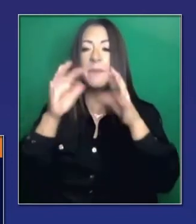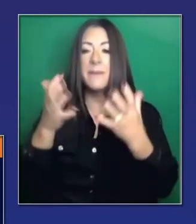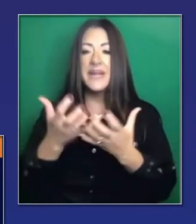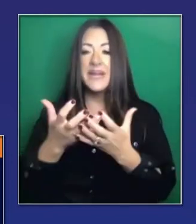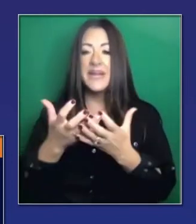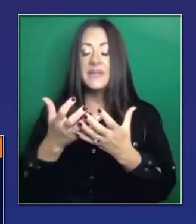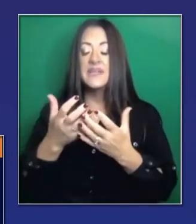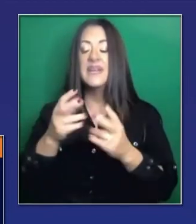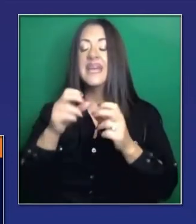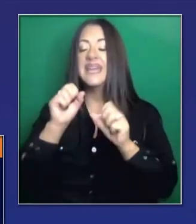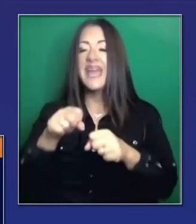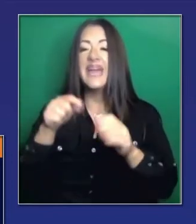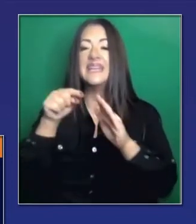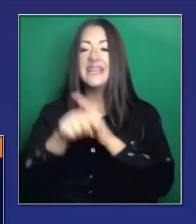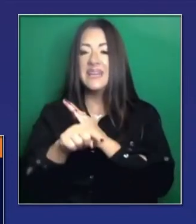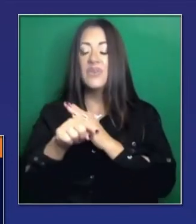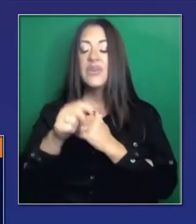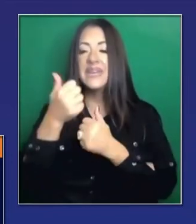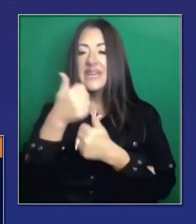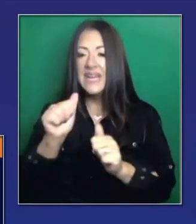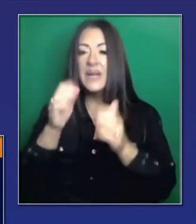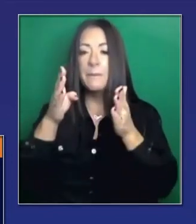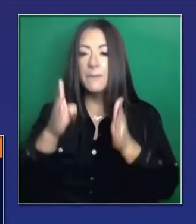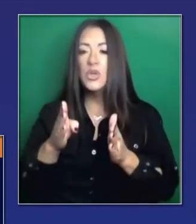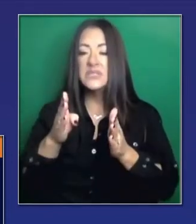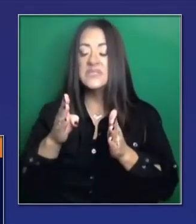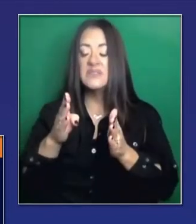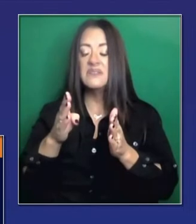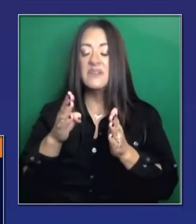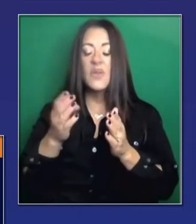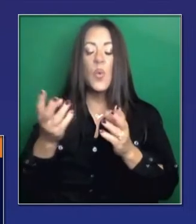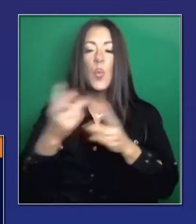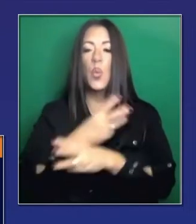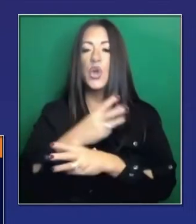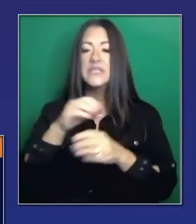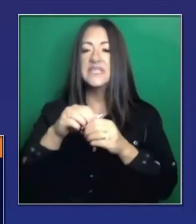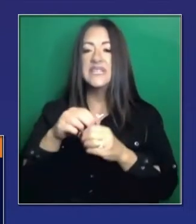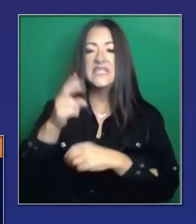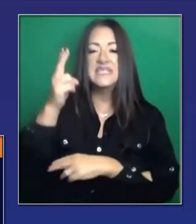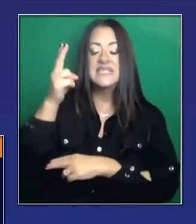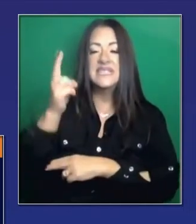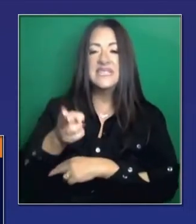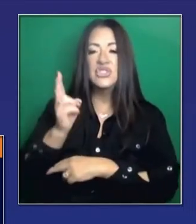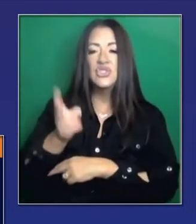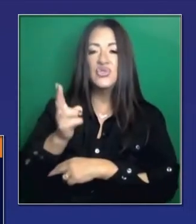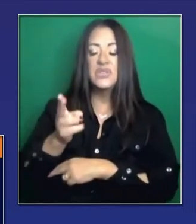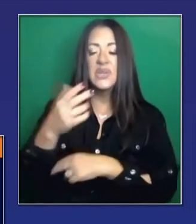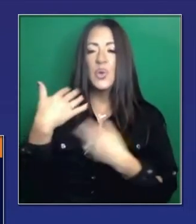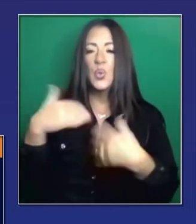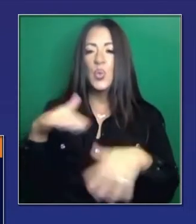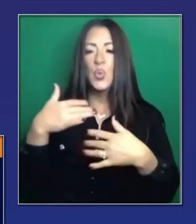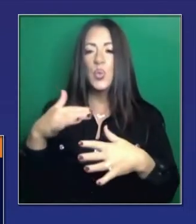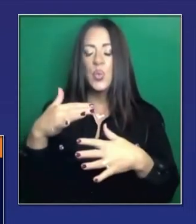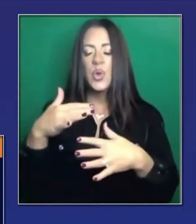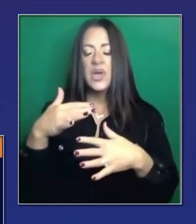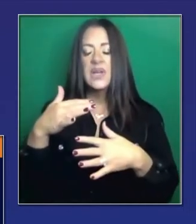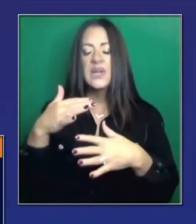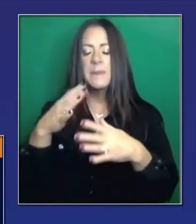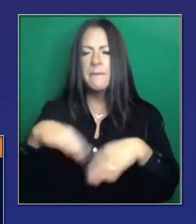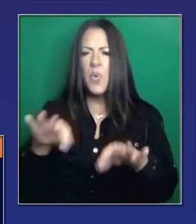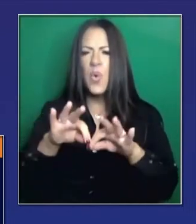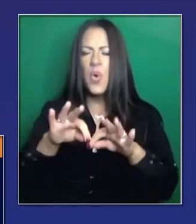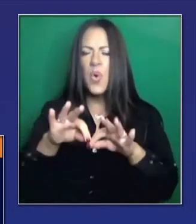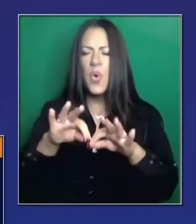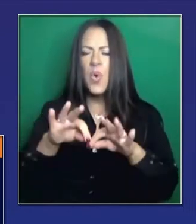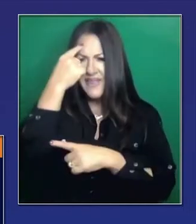Sigue siéndola y sigue siendo este el momento más peligroso en la historia de esta pandemia. Quiero que quede bien claro